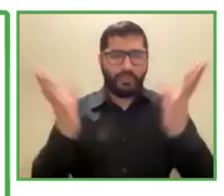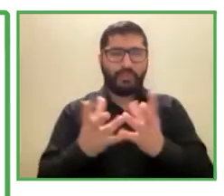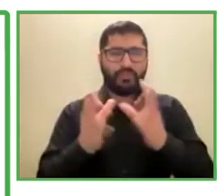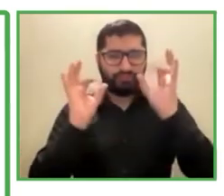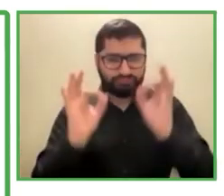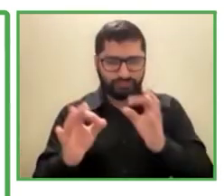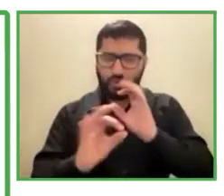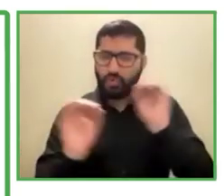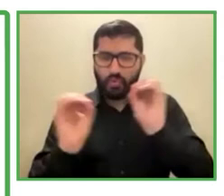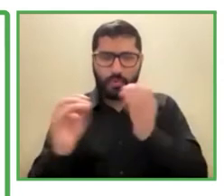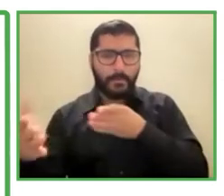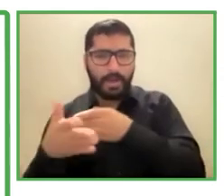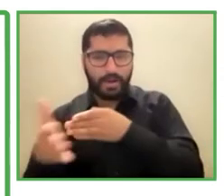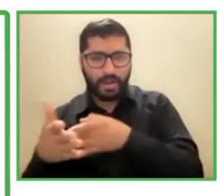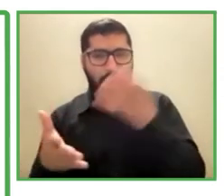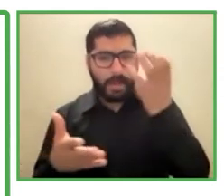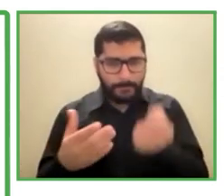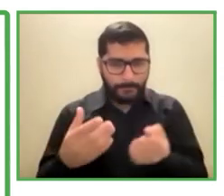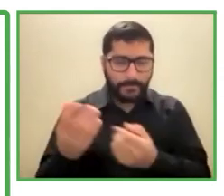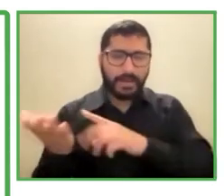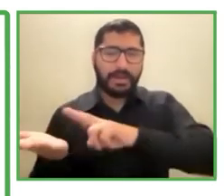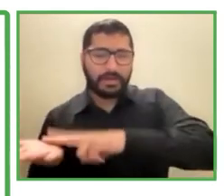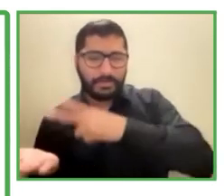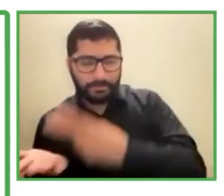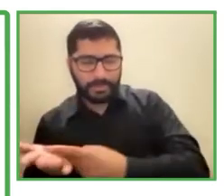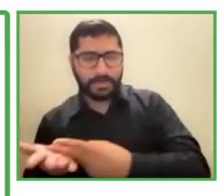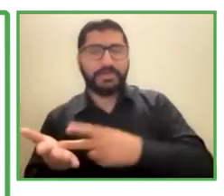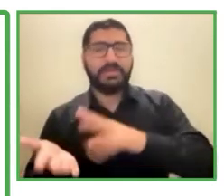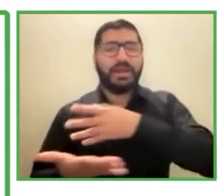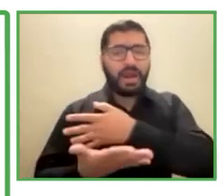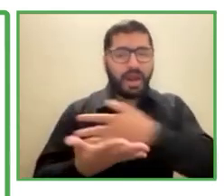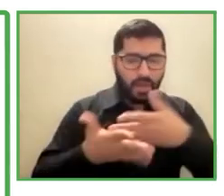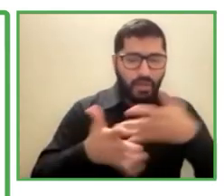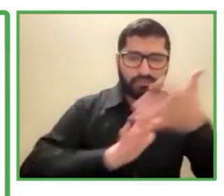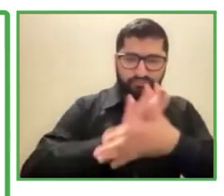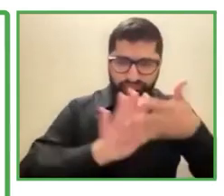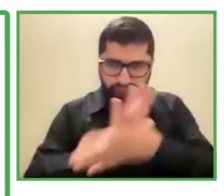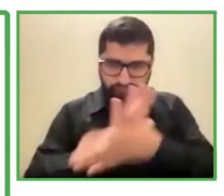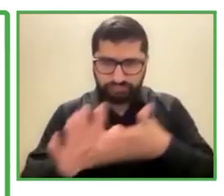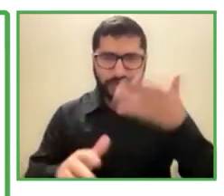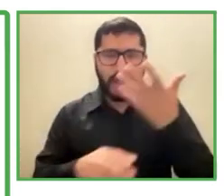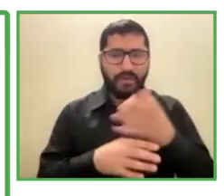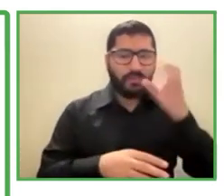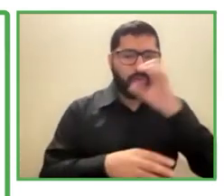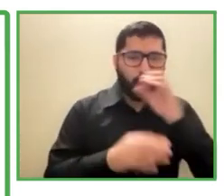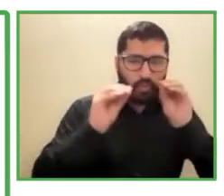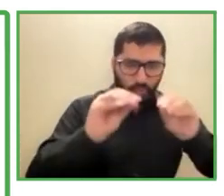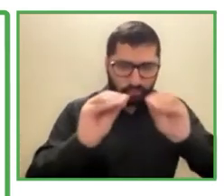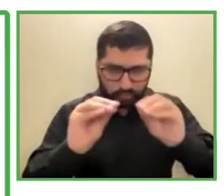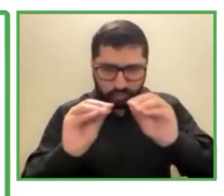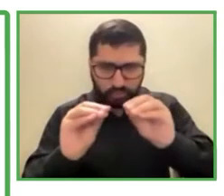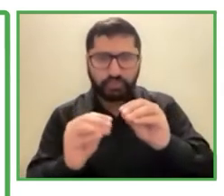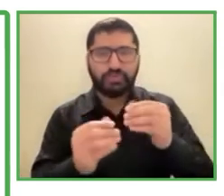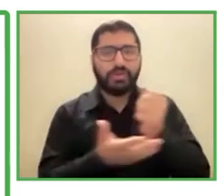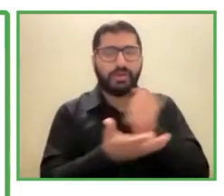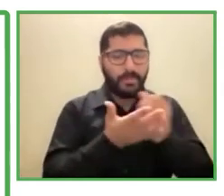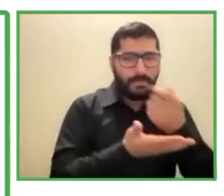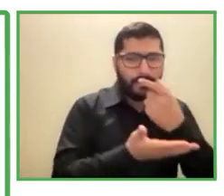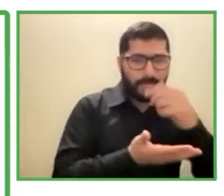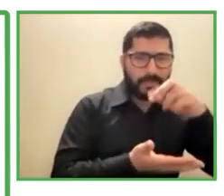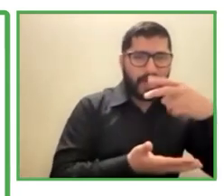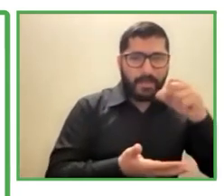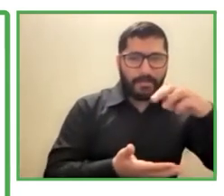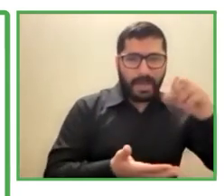señas y en la capacitación en la farmacia entregamos también material de aprendizajes libre de